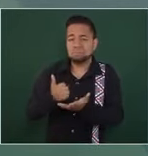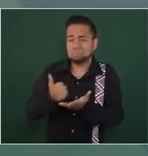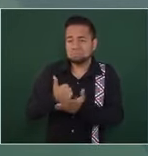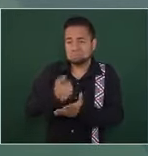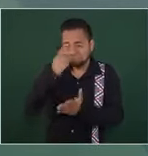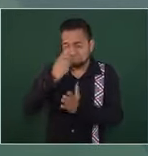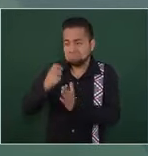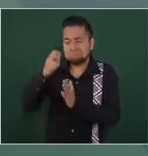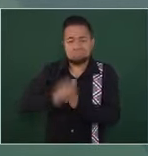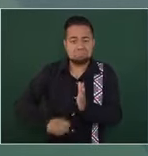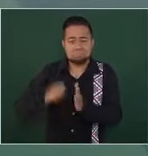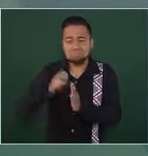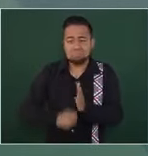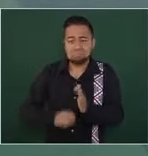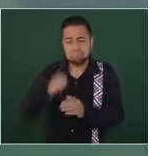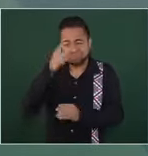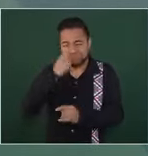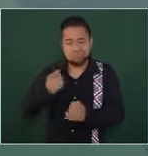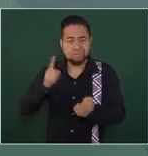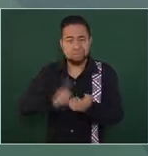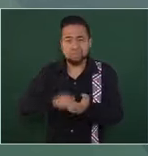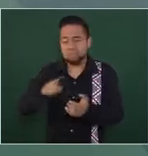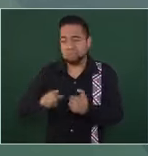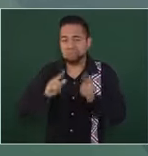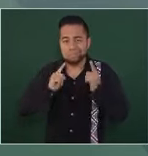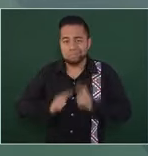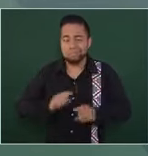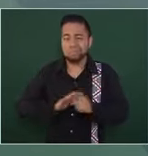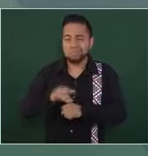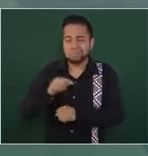el Poder Judicial